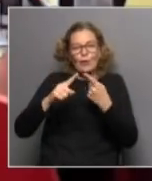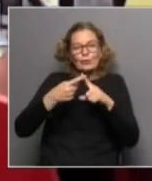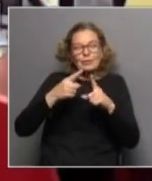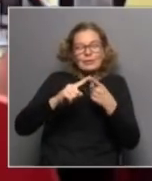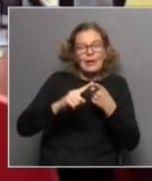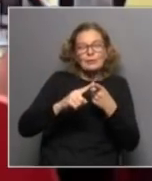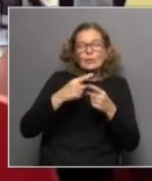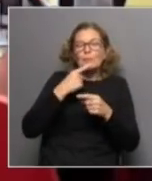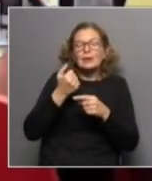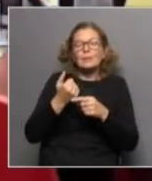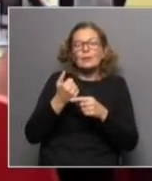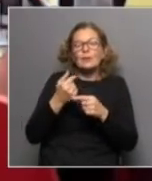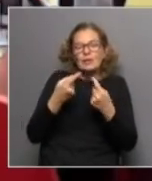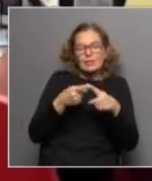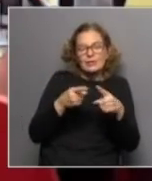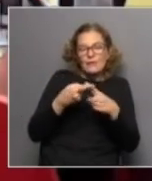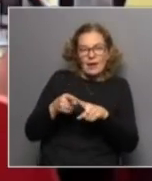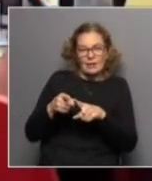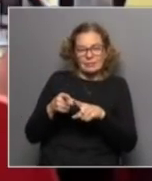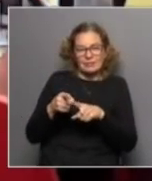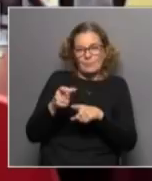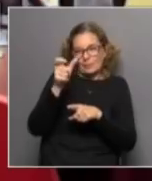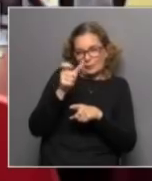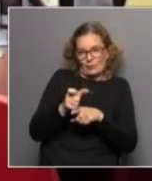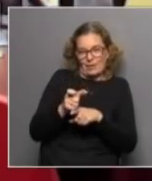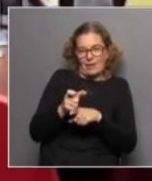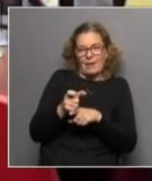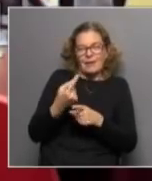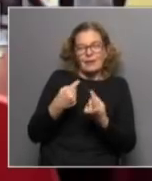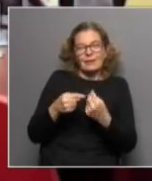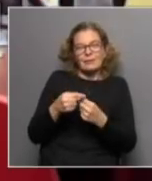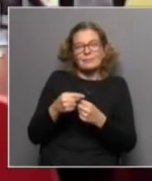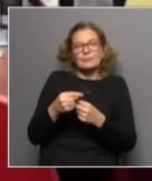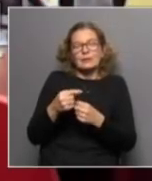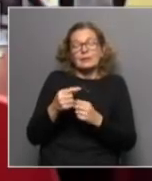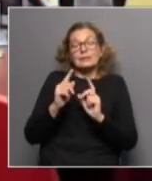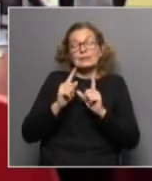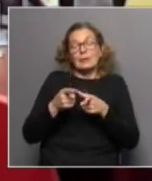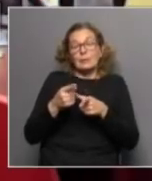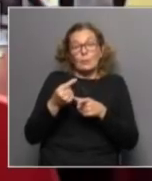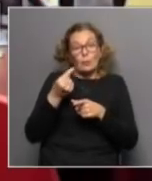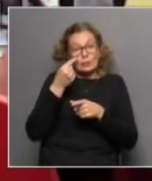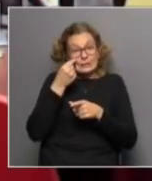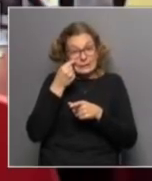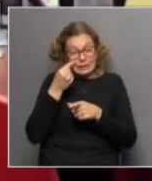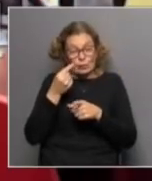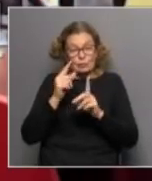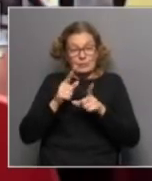los distintos actores que se configuran por supuesto que somos testigos de